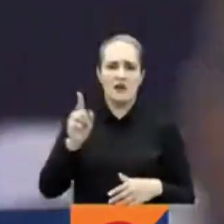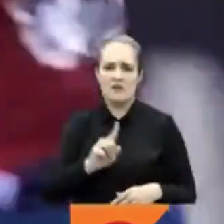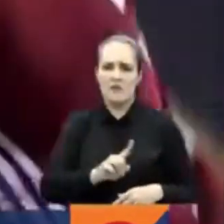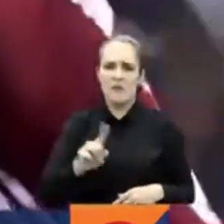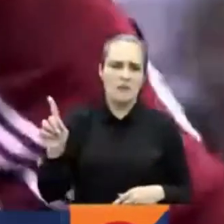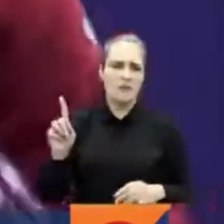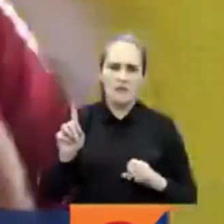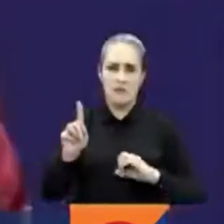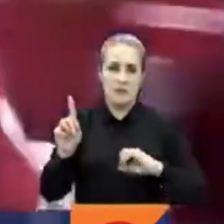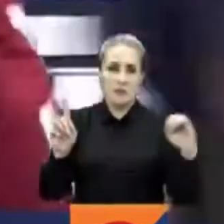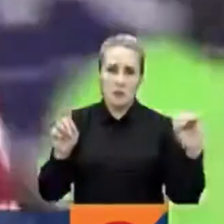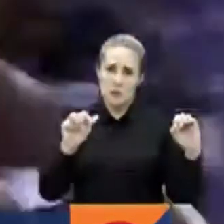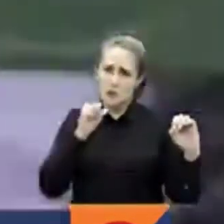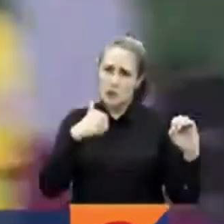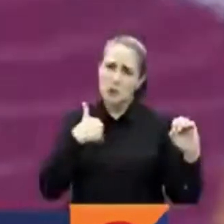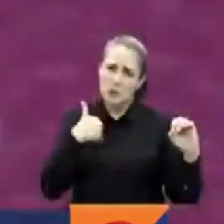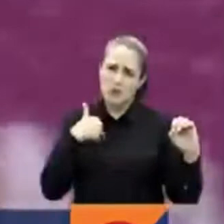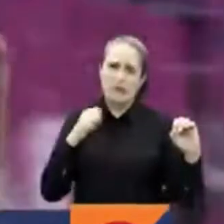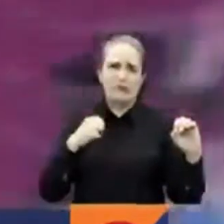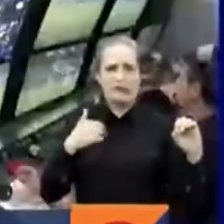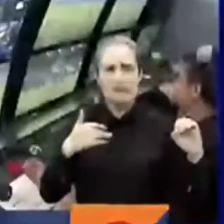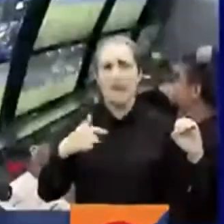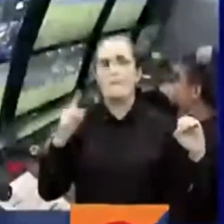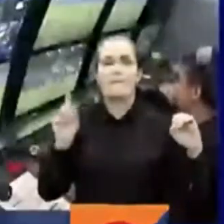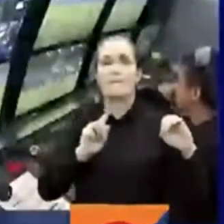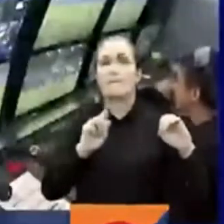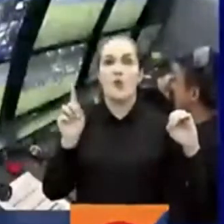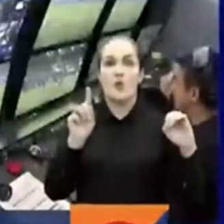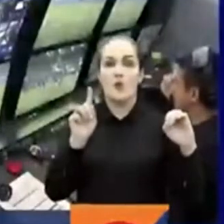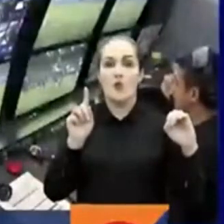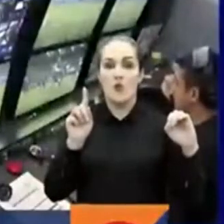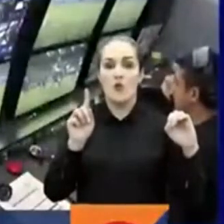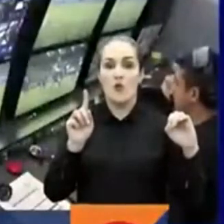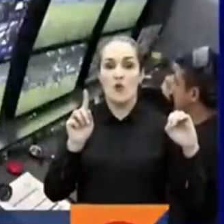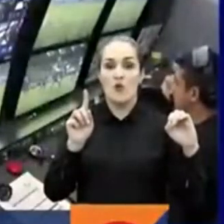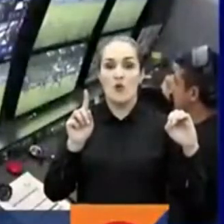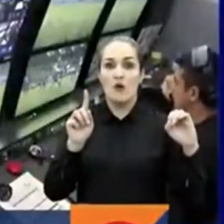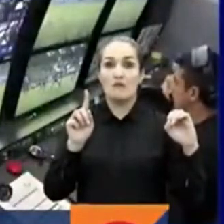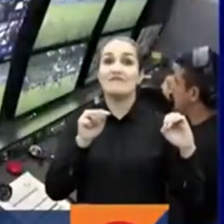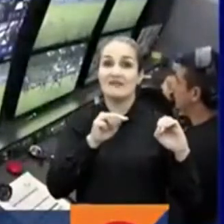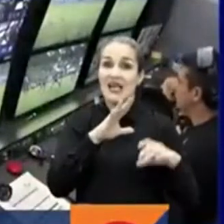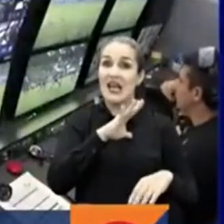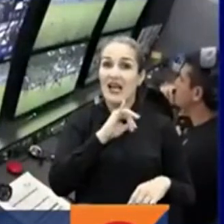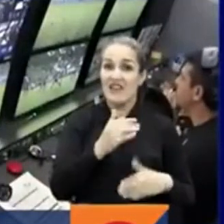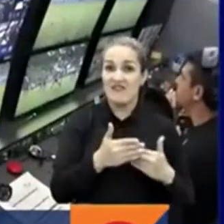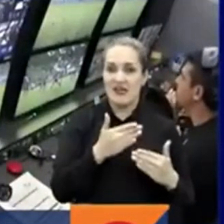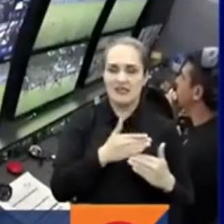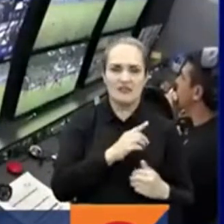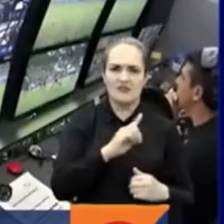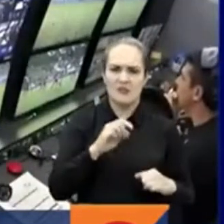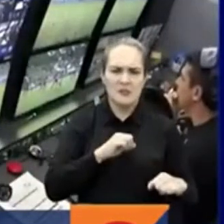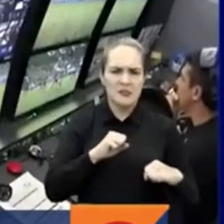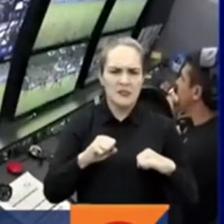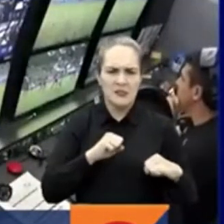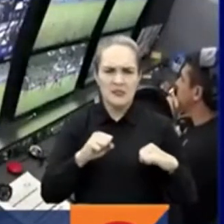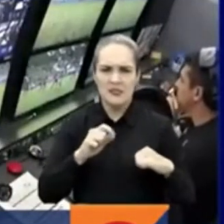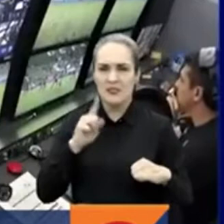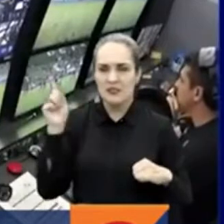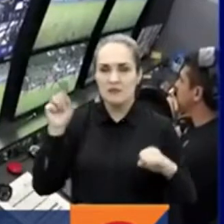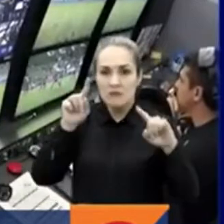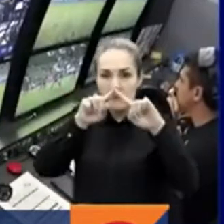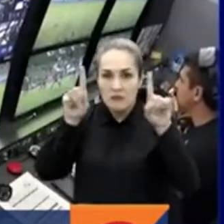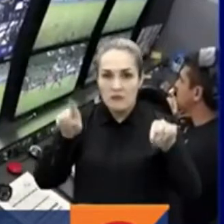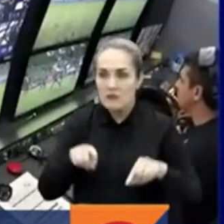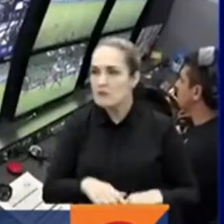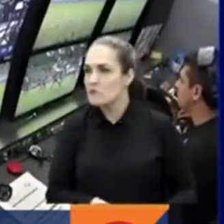minuto 20 lograba ponerse en ventaja, definitivamente Cali le complicó las acciones. Aquí está en el minuto 81 este